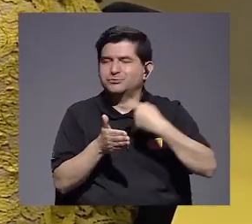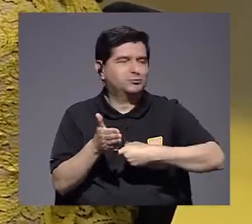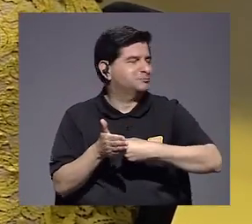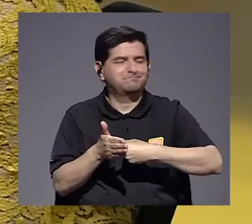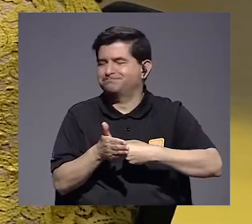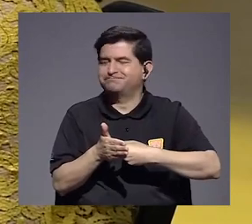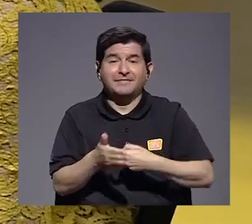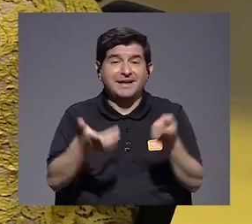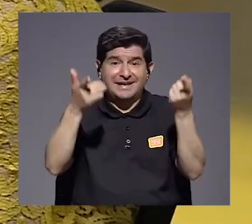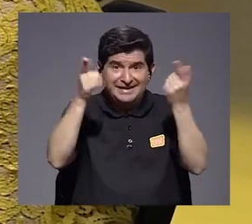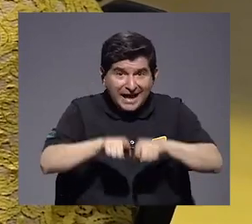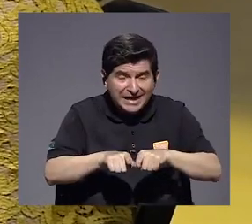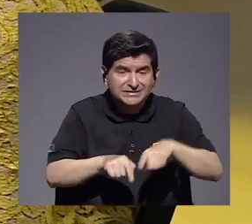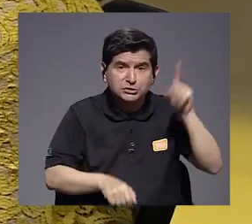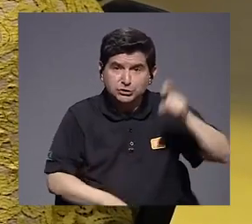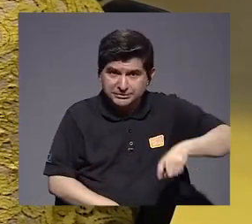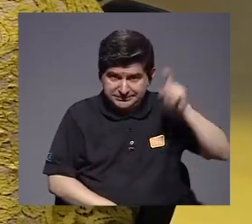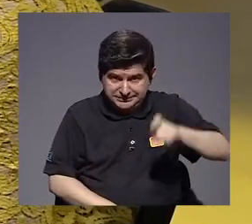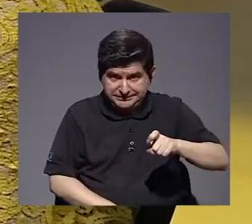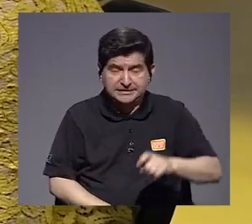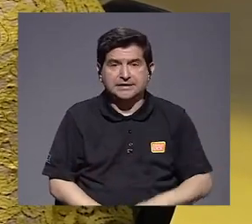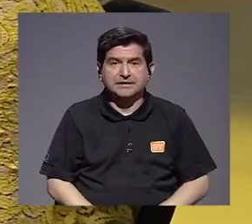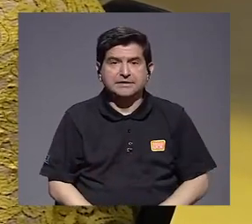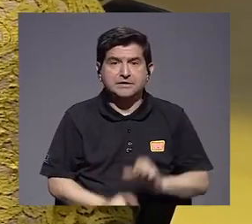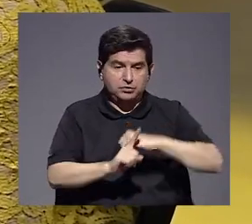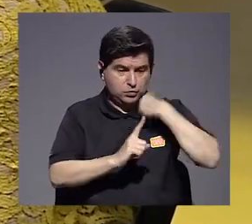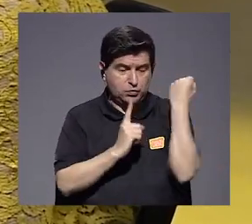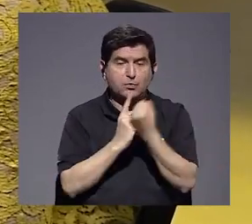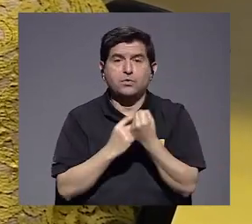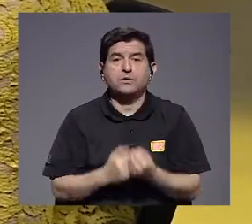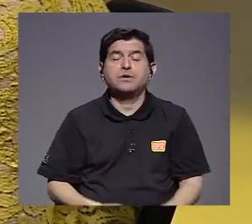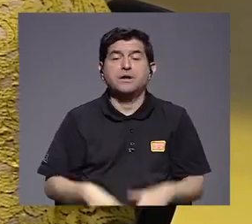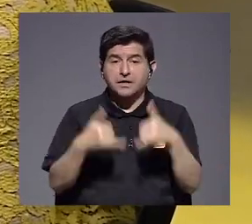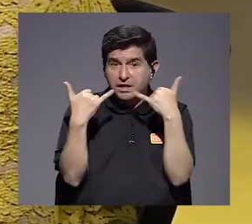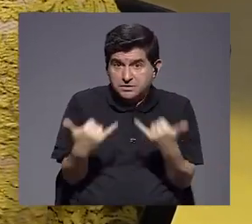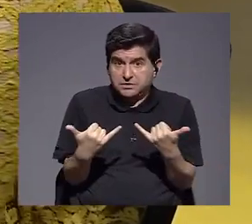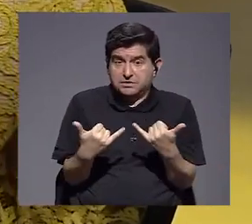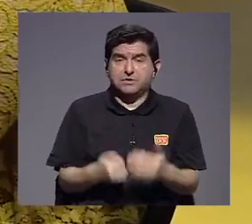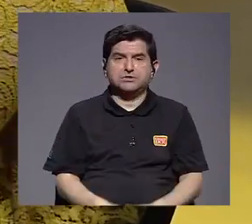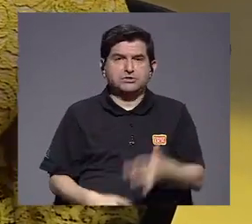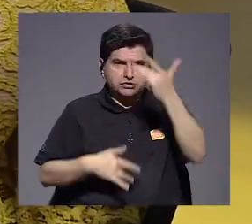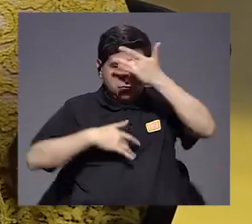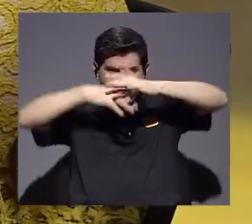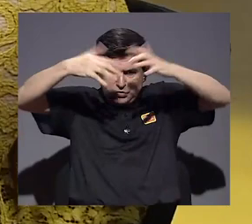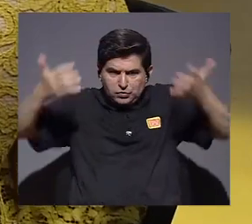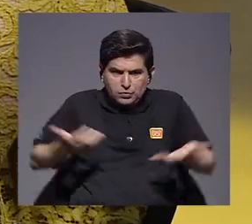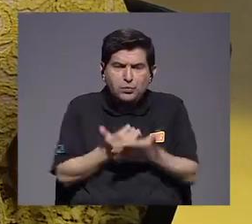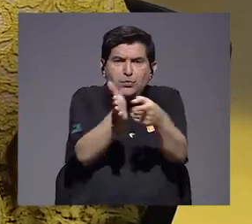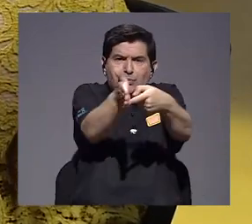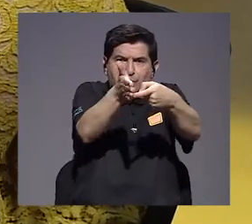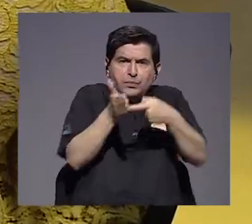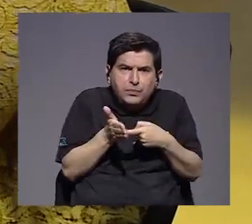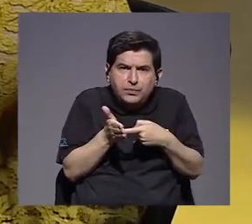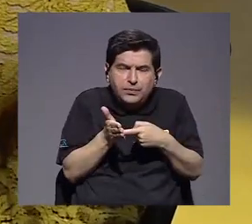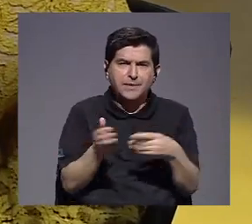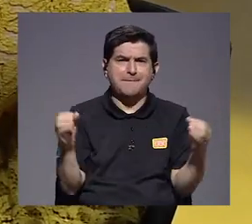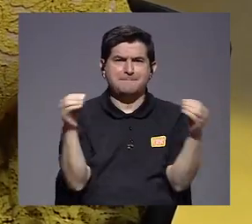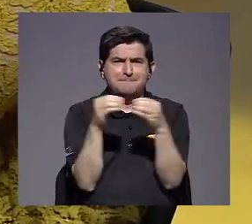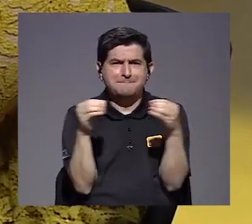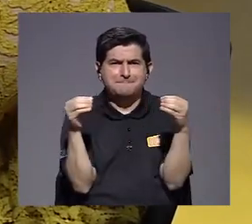En caso de que sea necesario, dada la coyuntura, y dado que la pandemia exija tener una